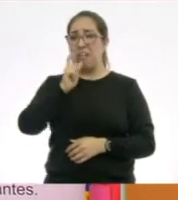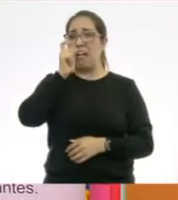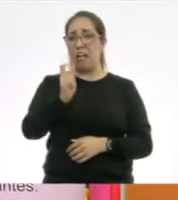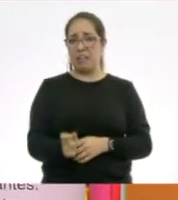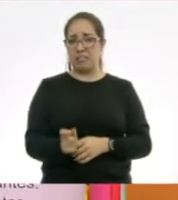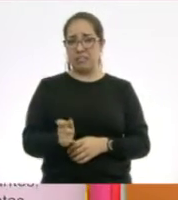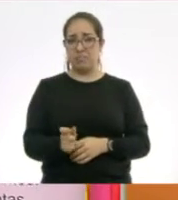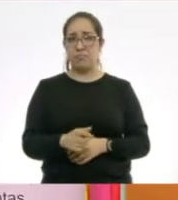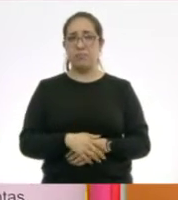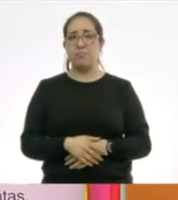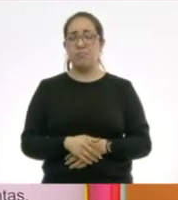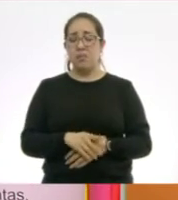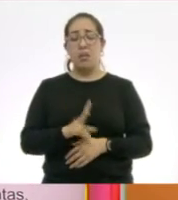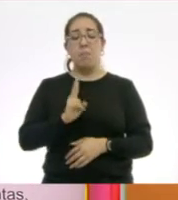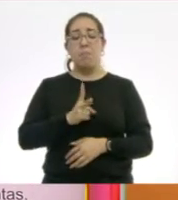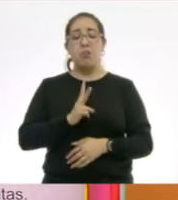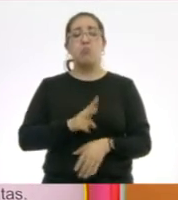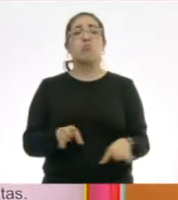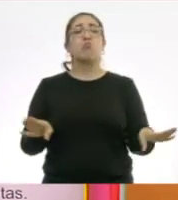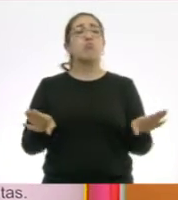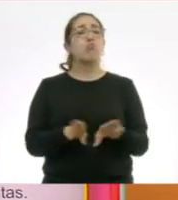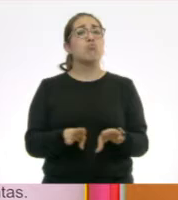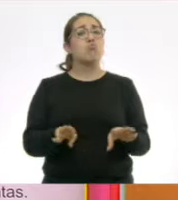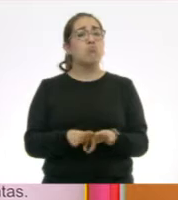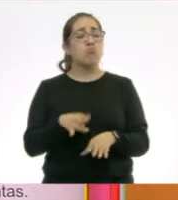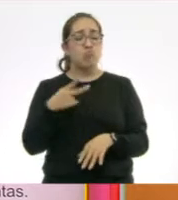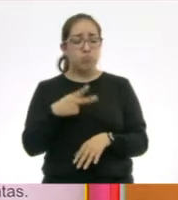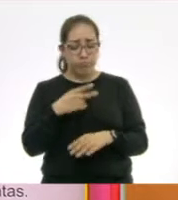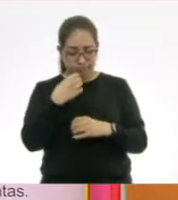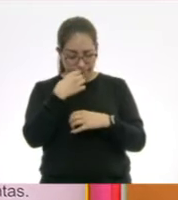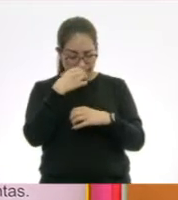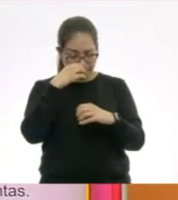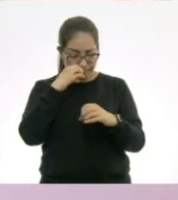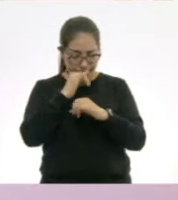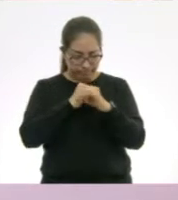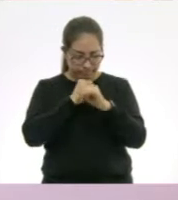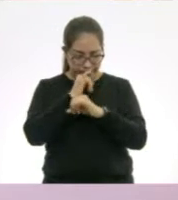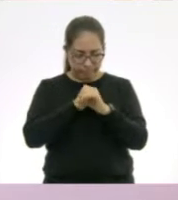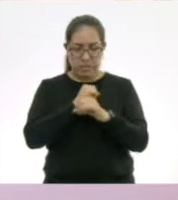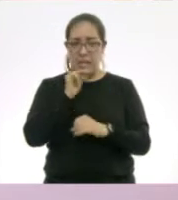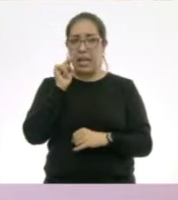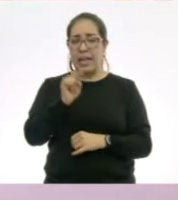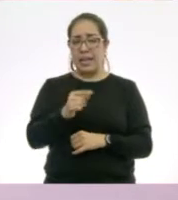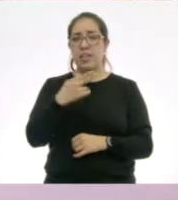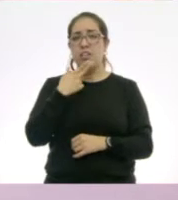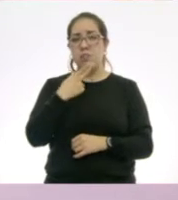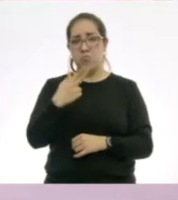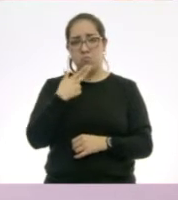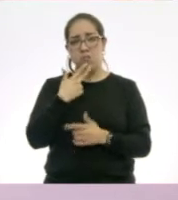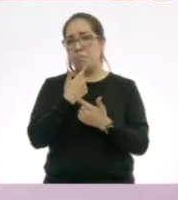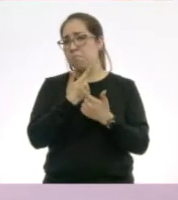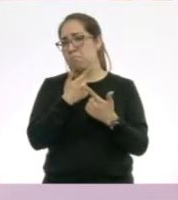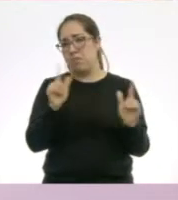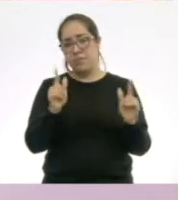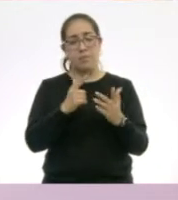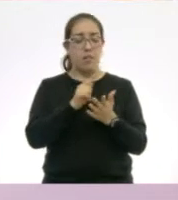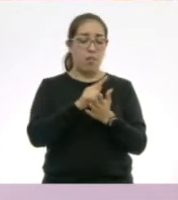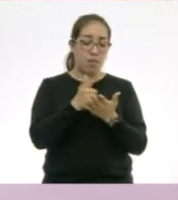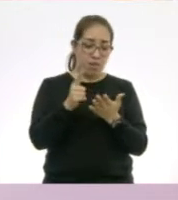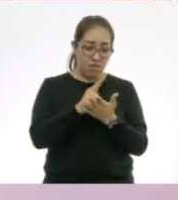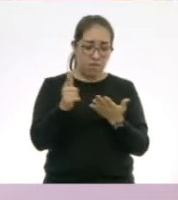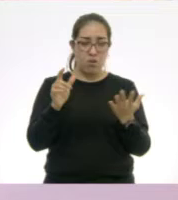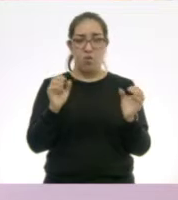¿Y cómo es un virus? Y aquí se pueden ustedes auxiliar de libros, de